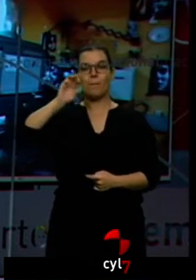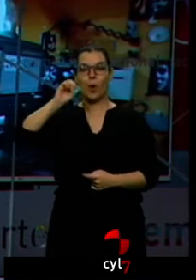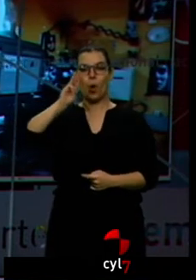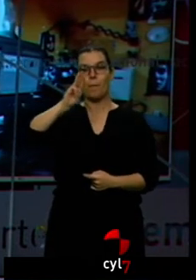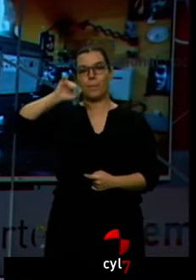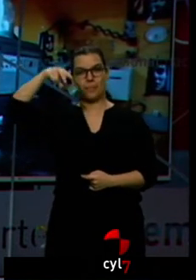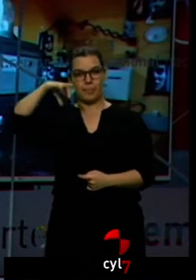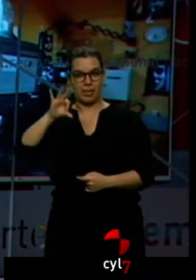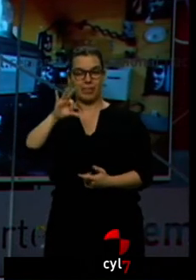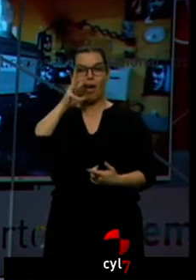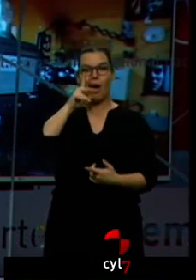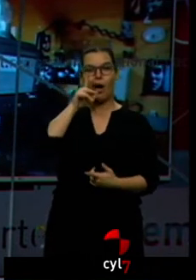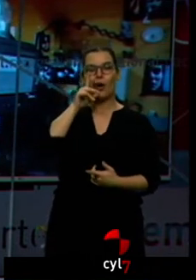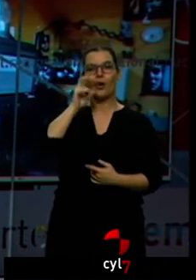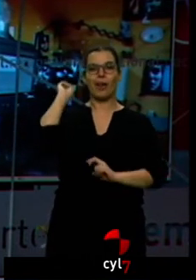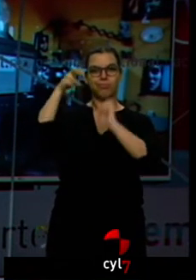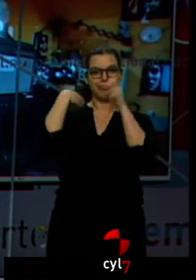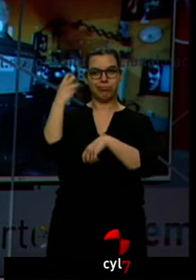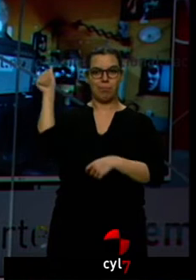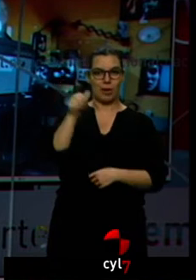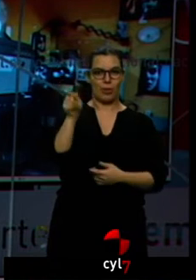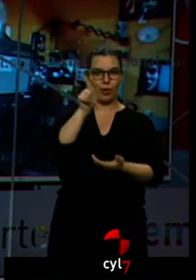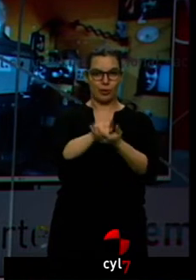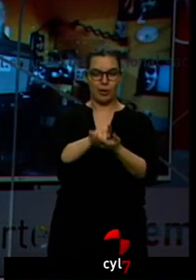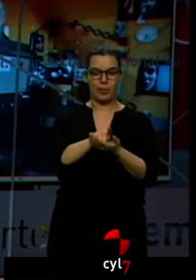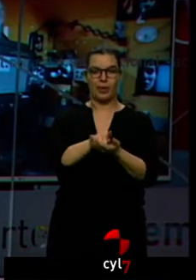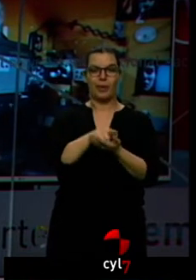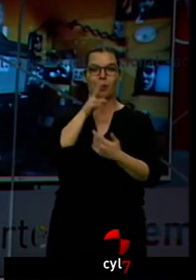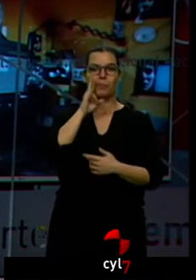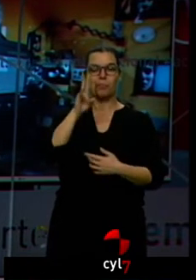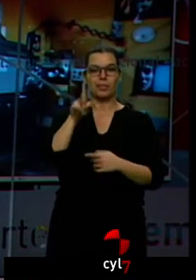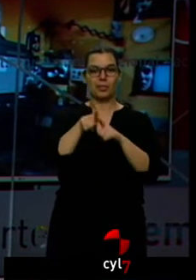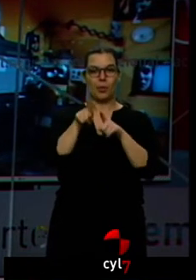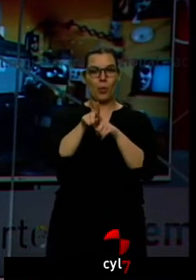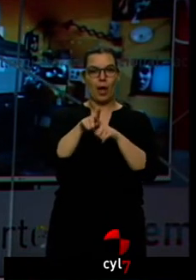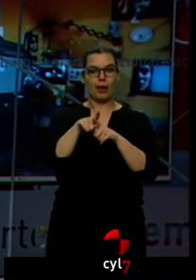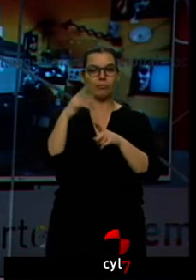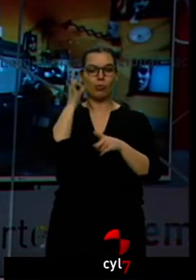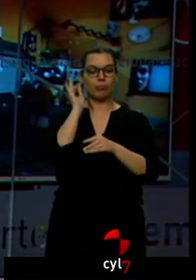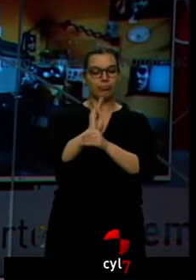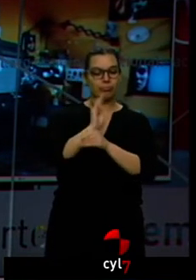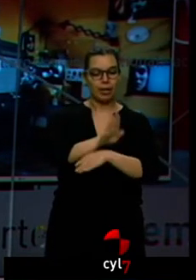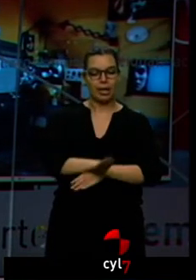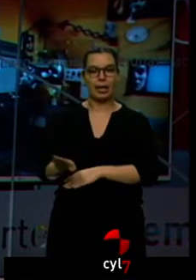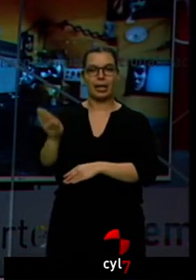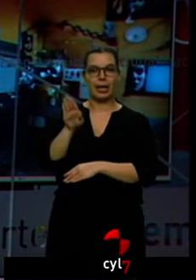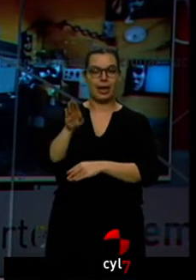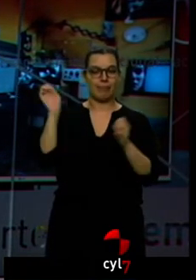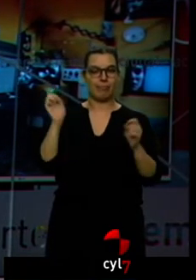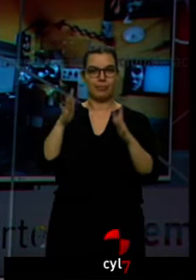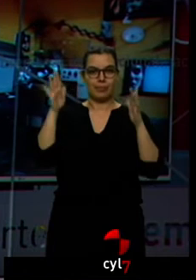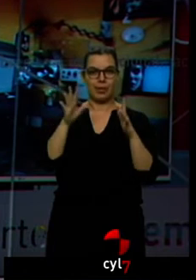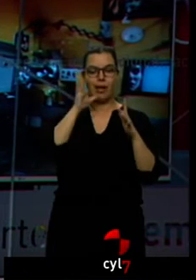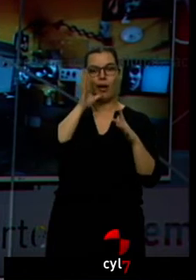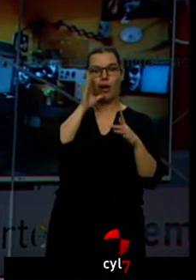protagonizado por Emily Blunt. La factoría trae de nuevo a la niñera mágica, que ahora ayudará a otra generación de la familia